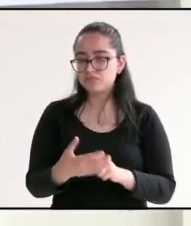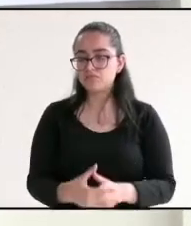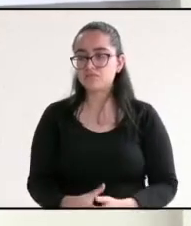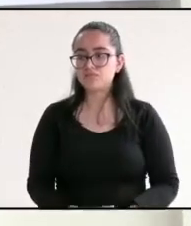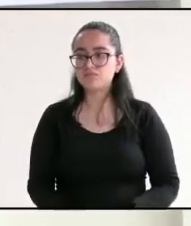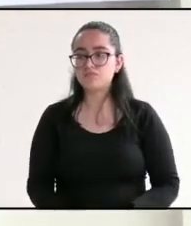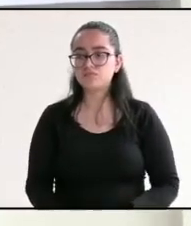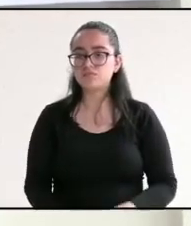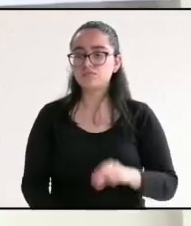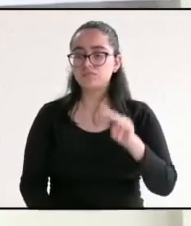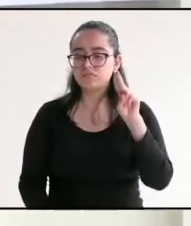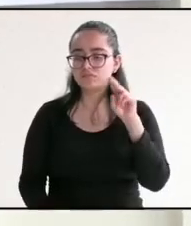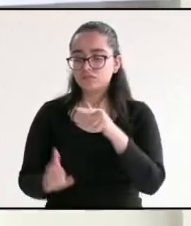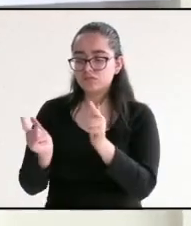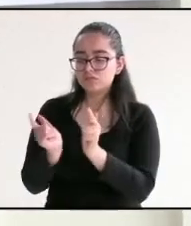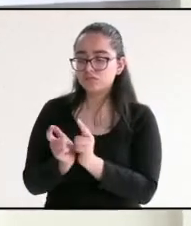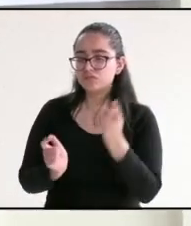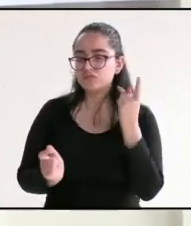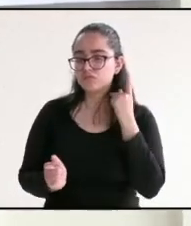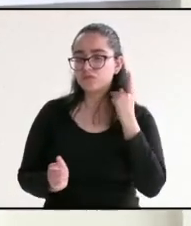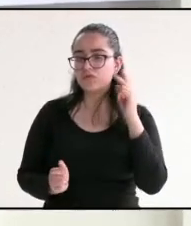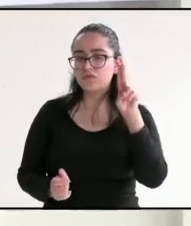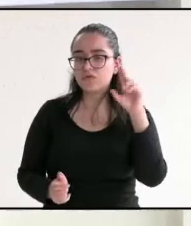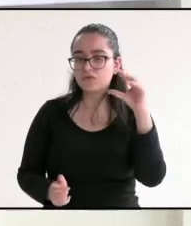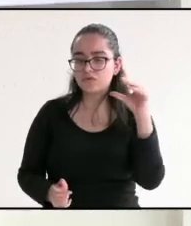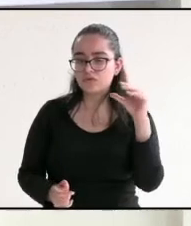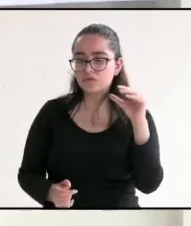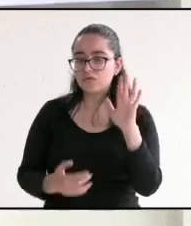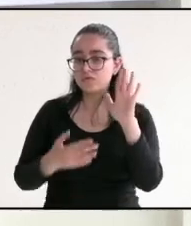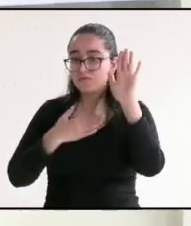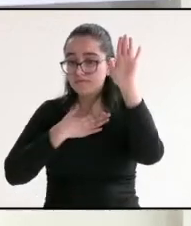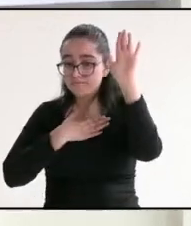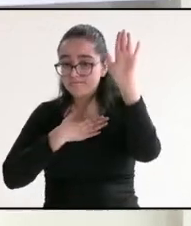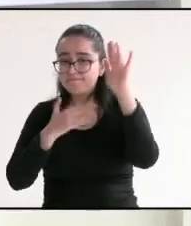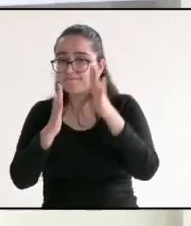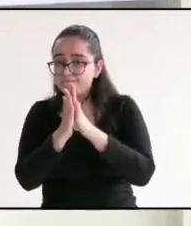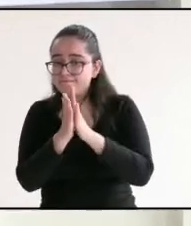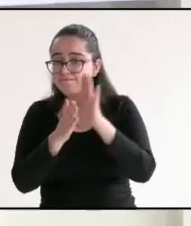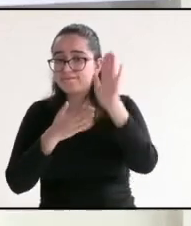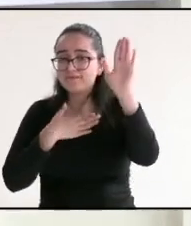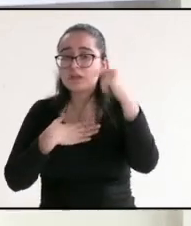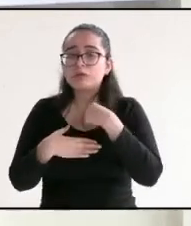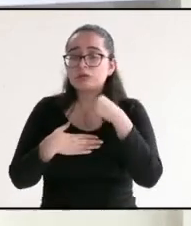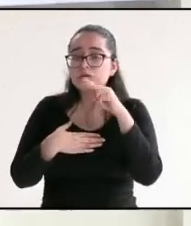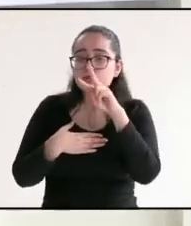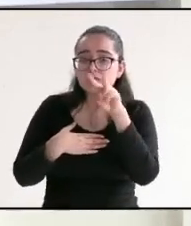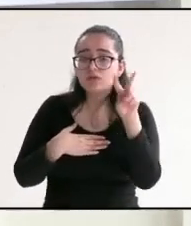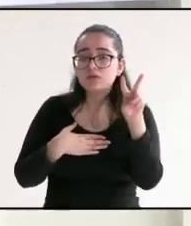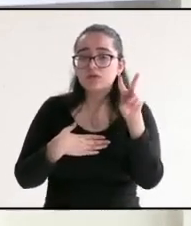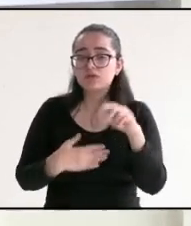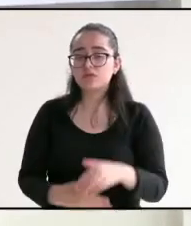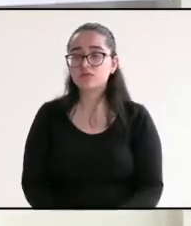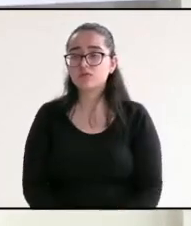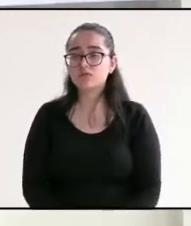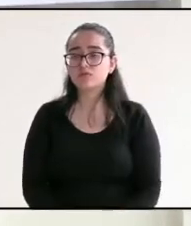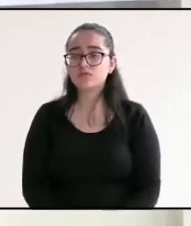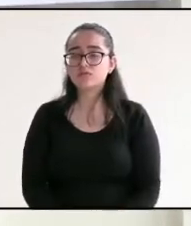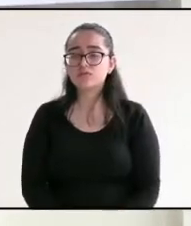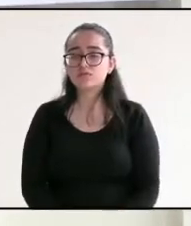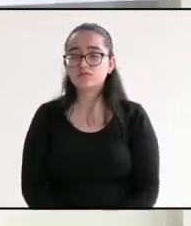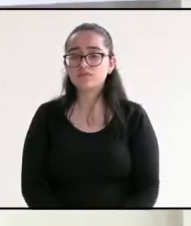Unidad Ciudadana, por favor, les voy a pedir que mantengan la mano arriba para que pueda anotarlos.